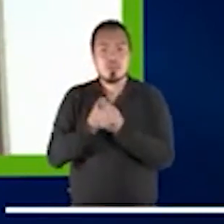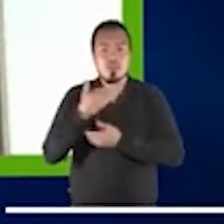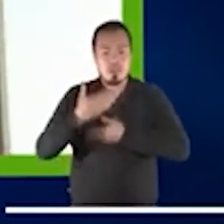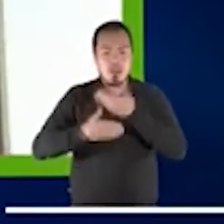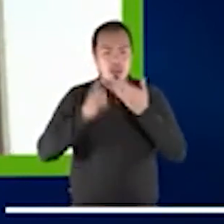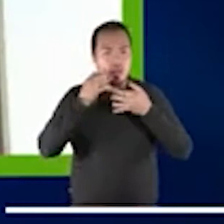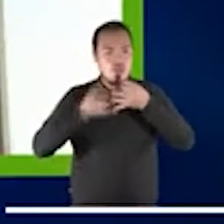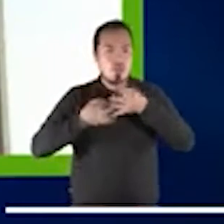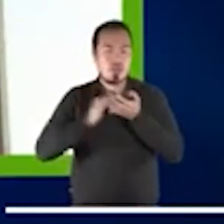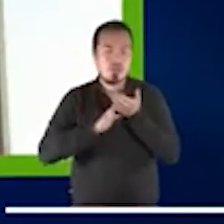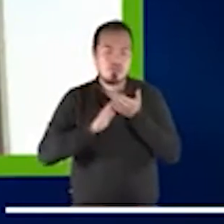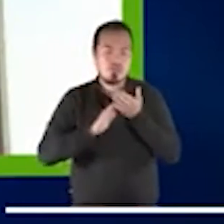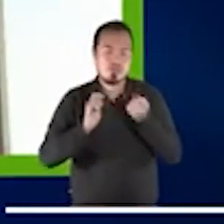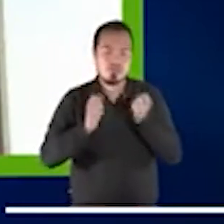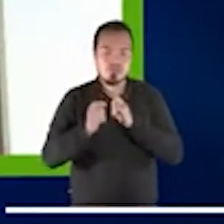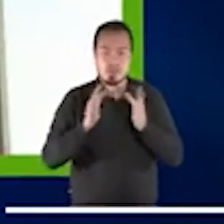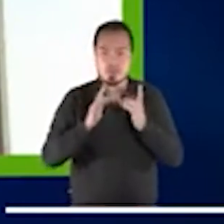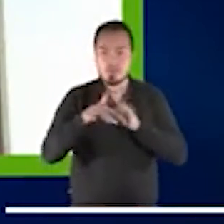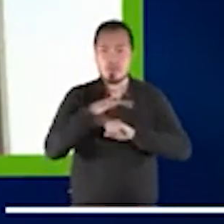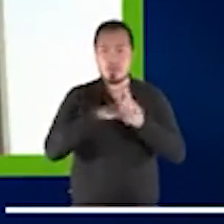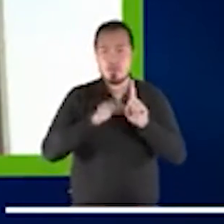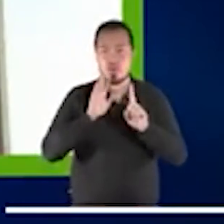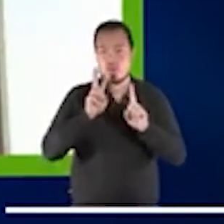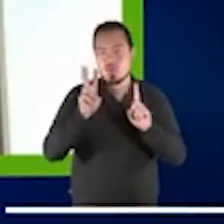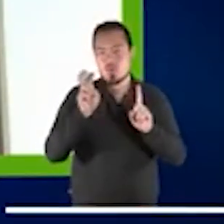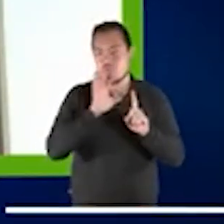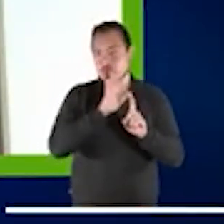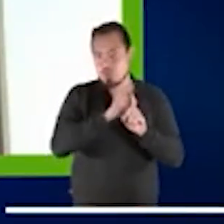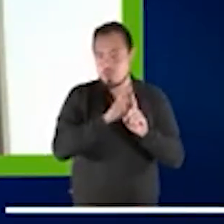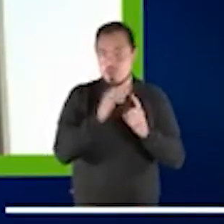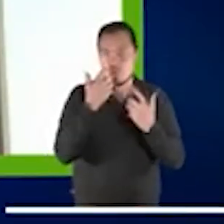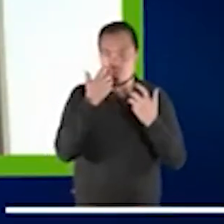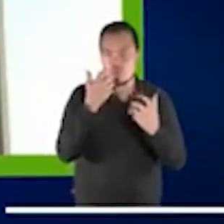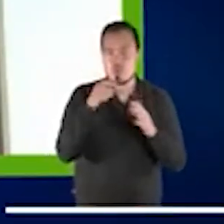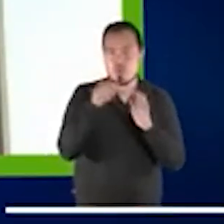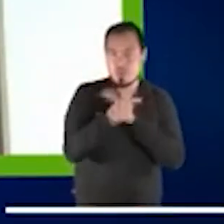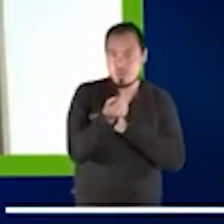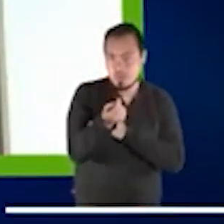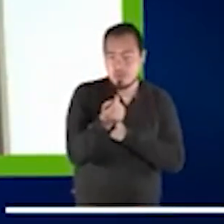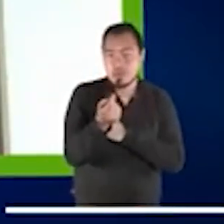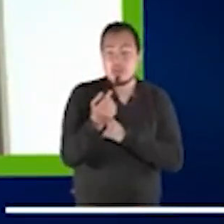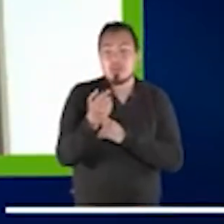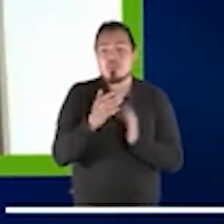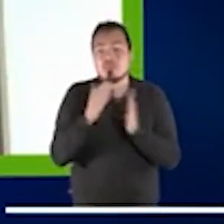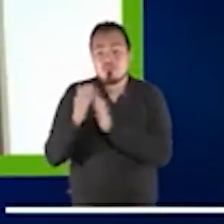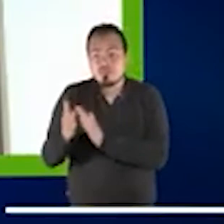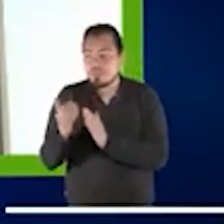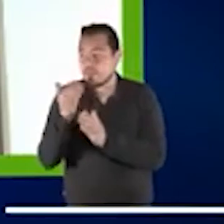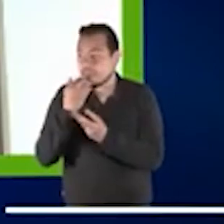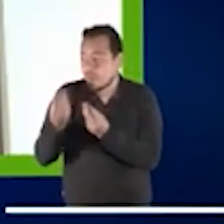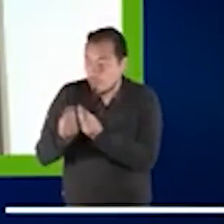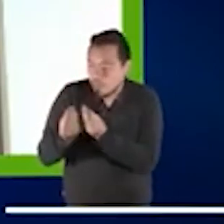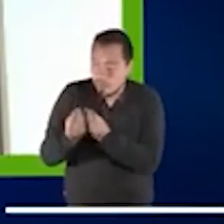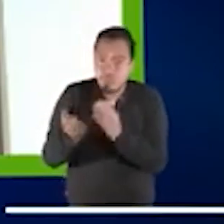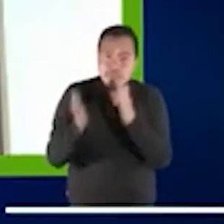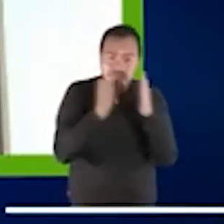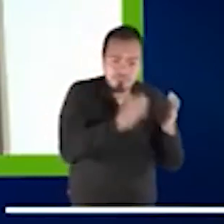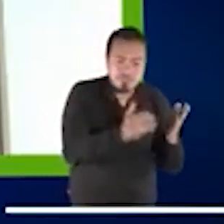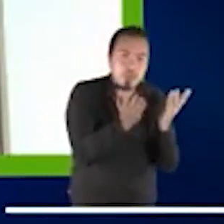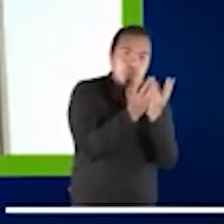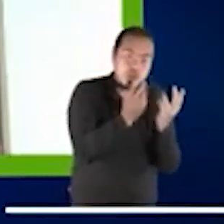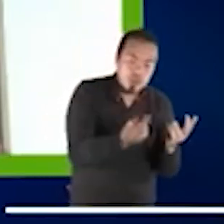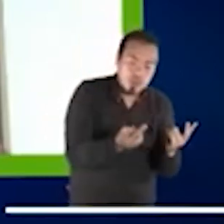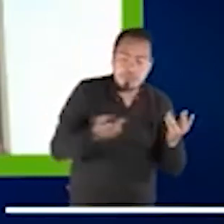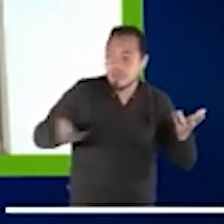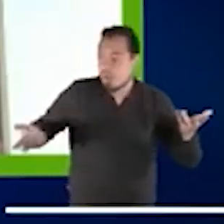en el contexto criminal pero más como círculos de apoyo para colegas, para estudiantes para que hablaran